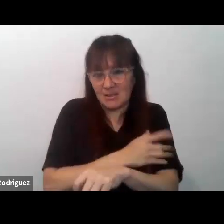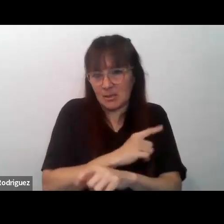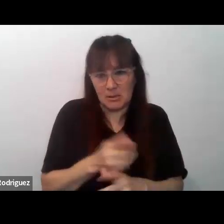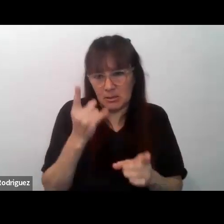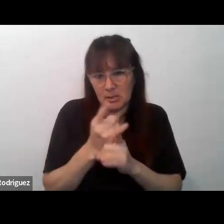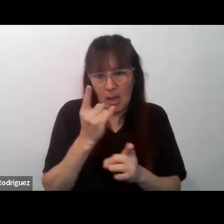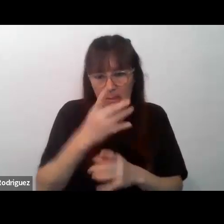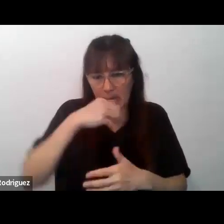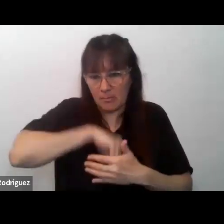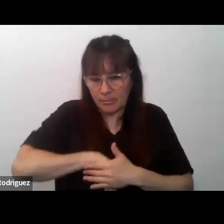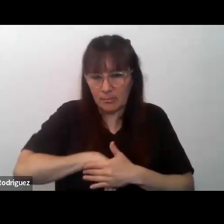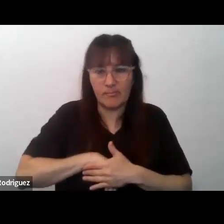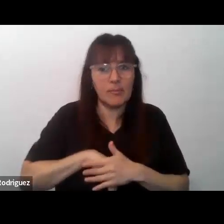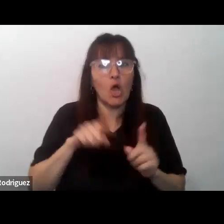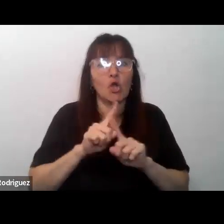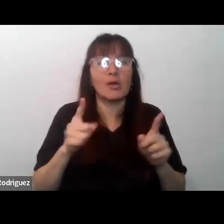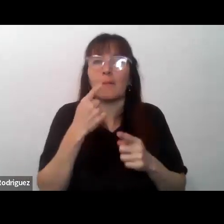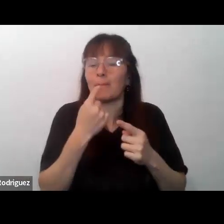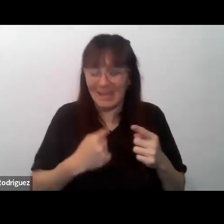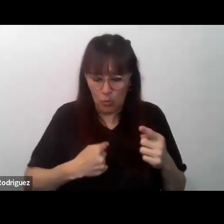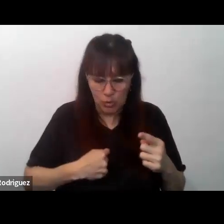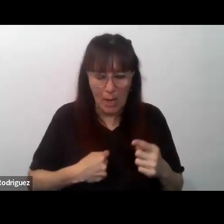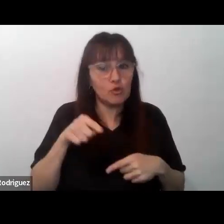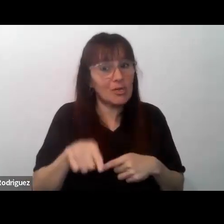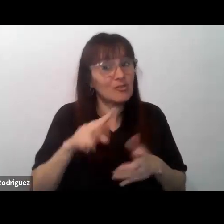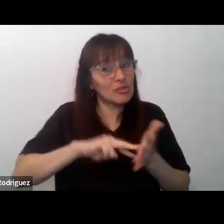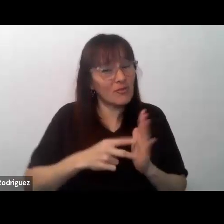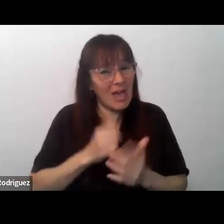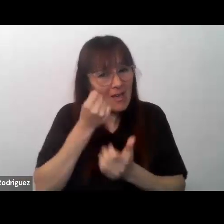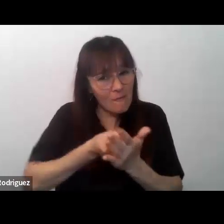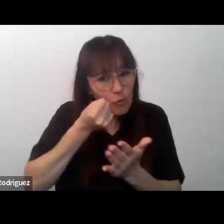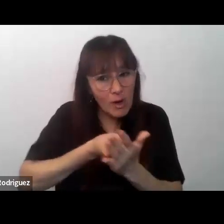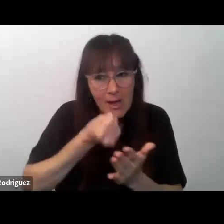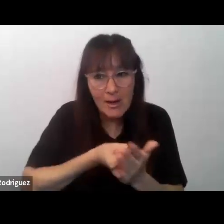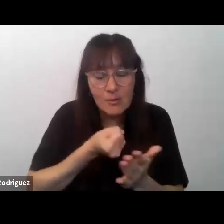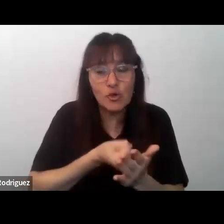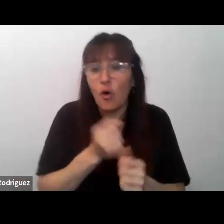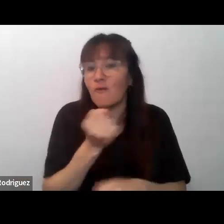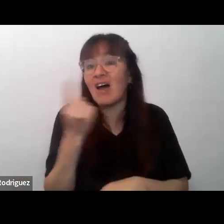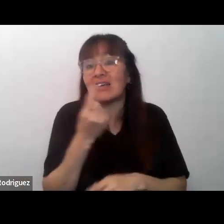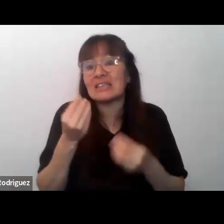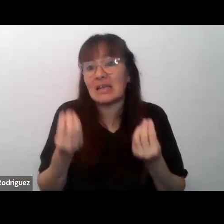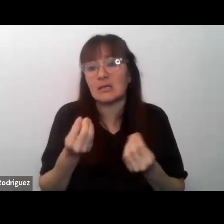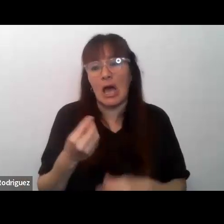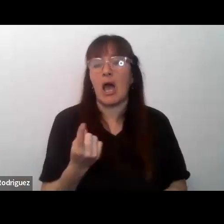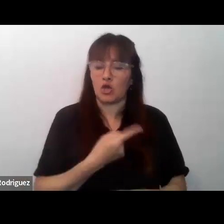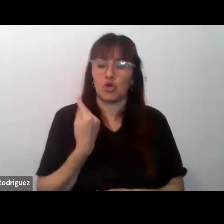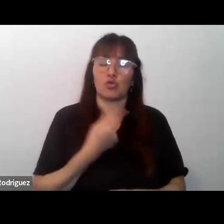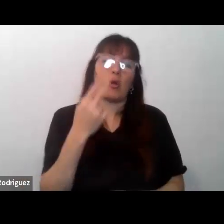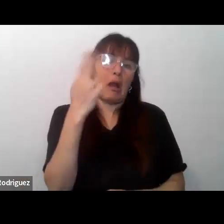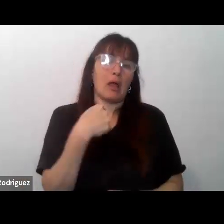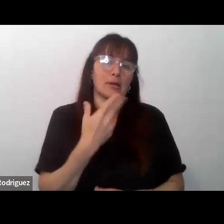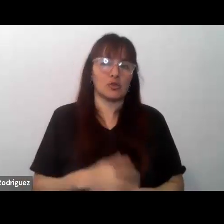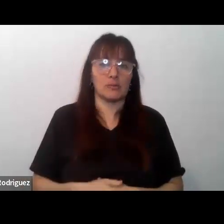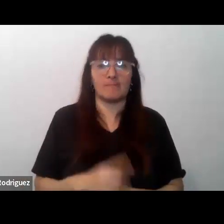porque esto significa un gran esfuerzo y lo más fácil es creer que poseemos la verdad más que